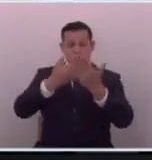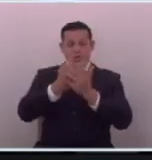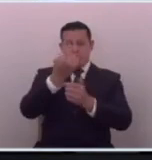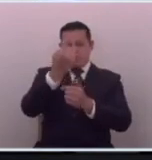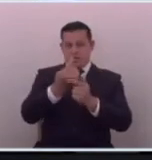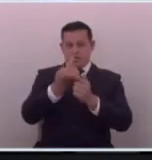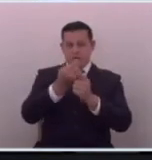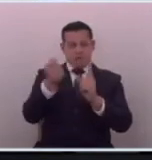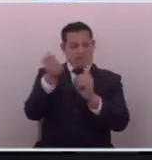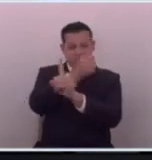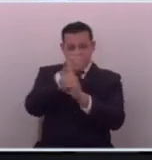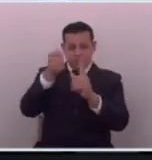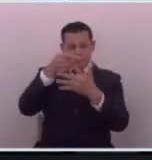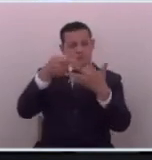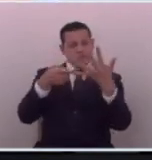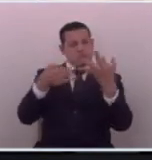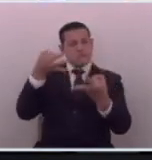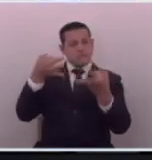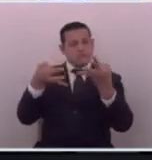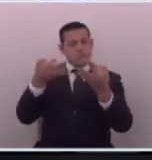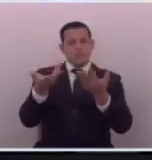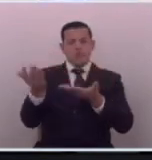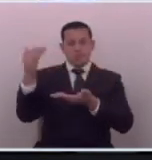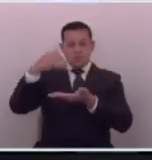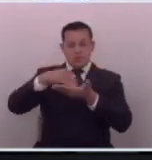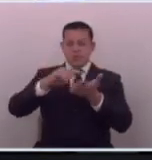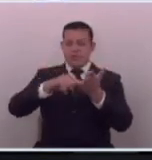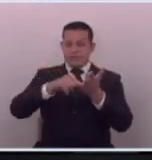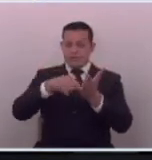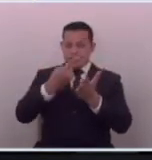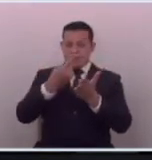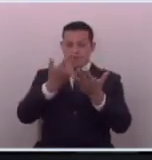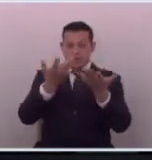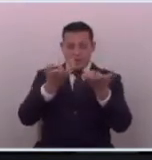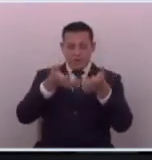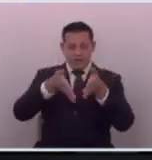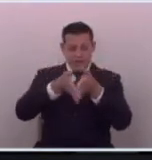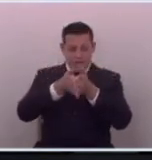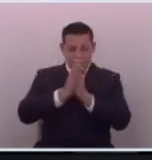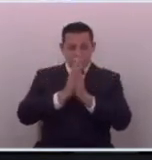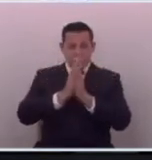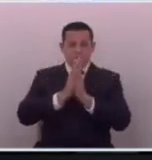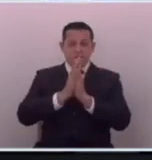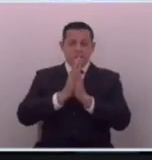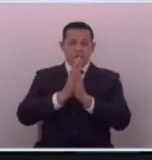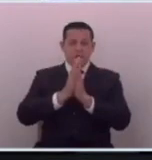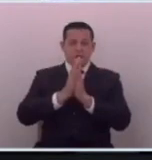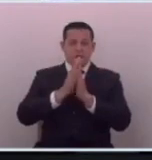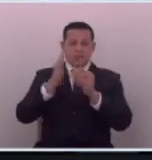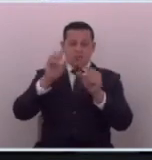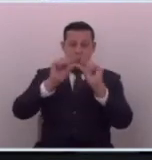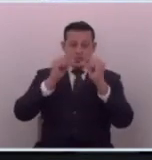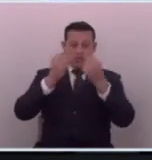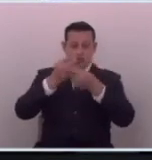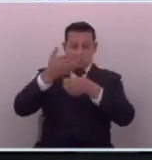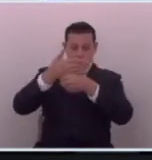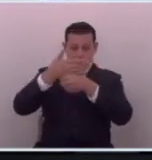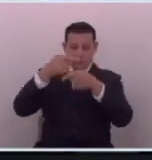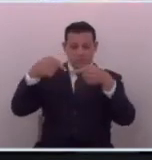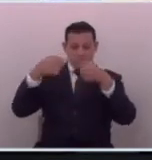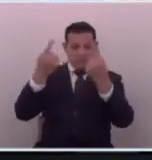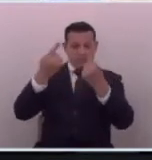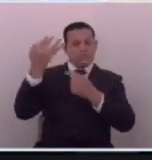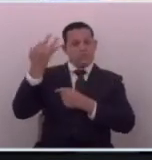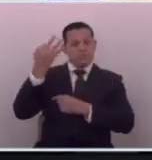violenten la ley así que una vez más quiero pedirles a la oposición a que sean